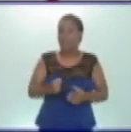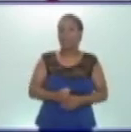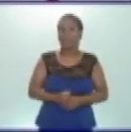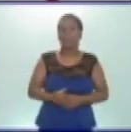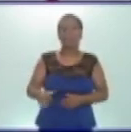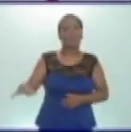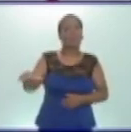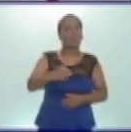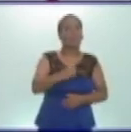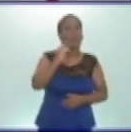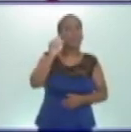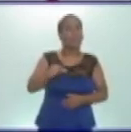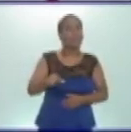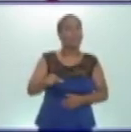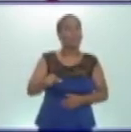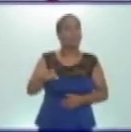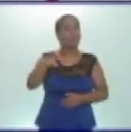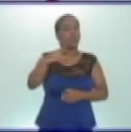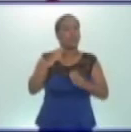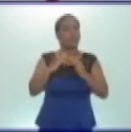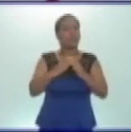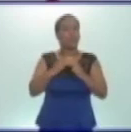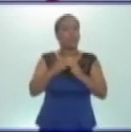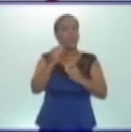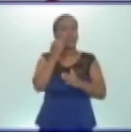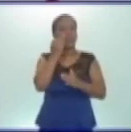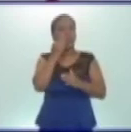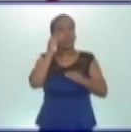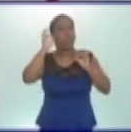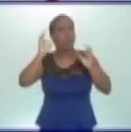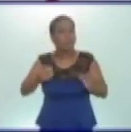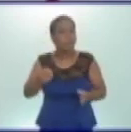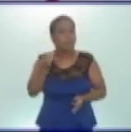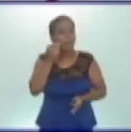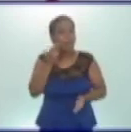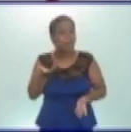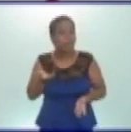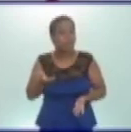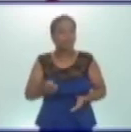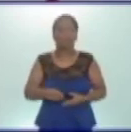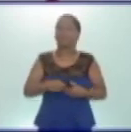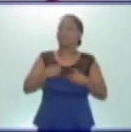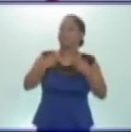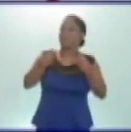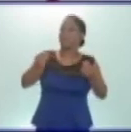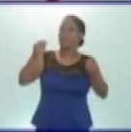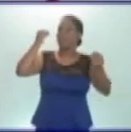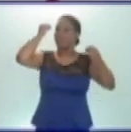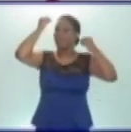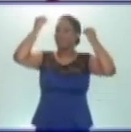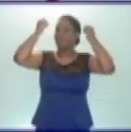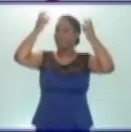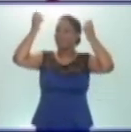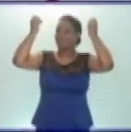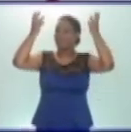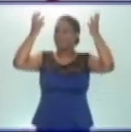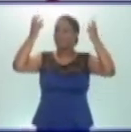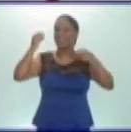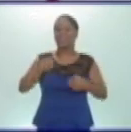¿todos los miembros de su casa comen los mismos alimentos? Se los dejo a su creatividad e imaginación. ¡Gracias!